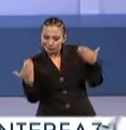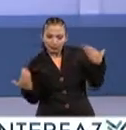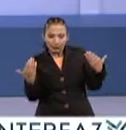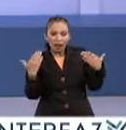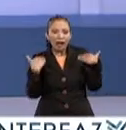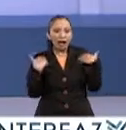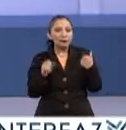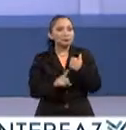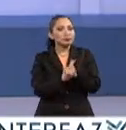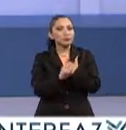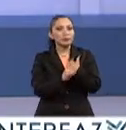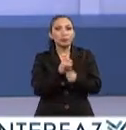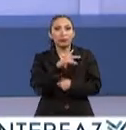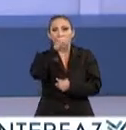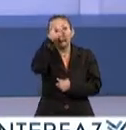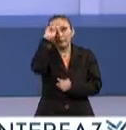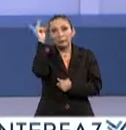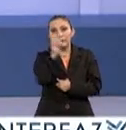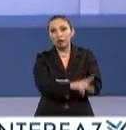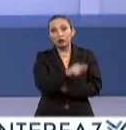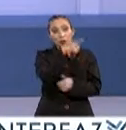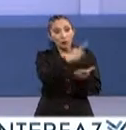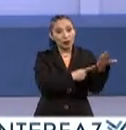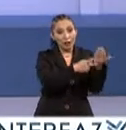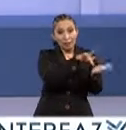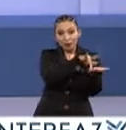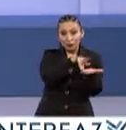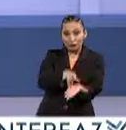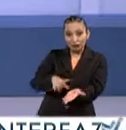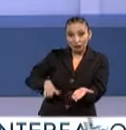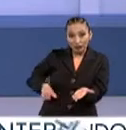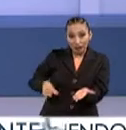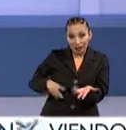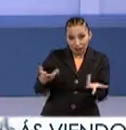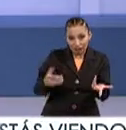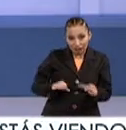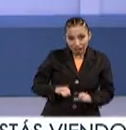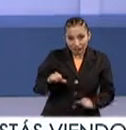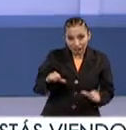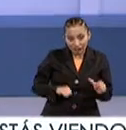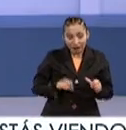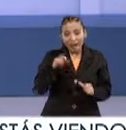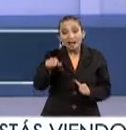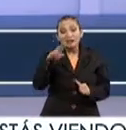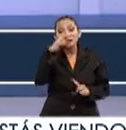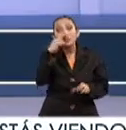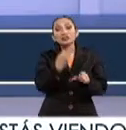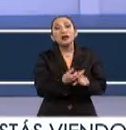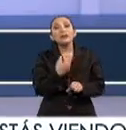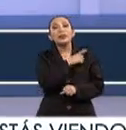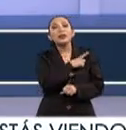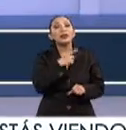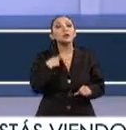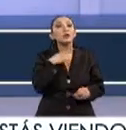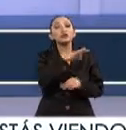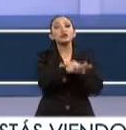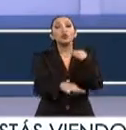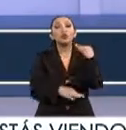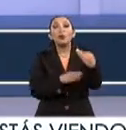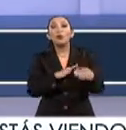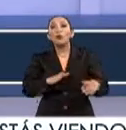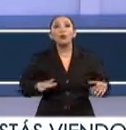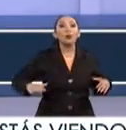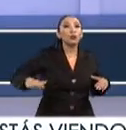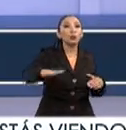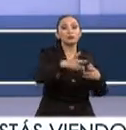que el problema va mucho más allá de las políticas públicas que genere el gobierno. Se trata de una responsabilidad que debemos de adquirir